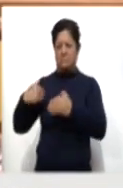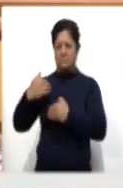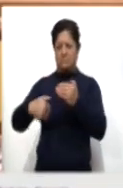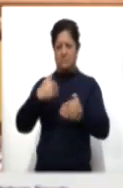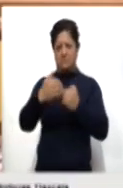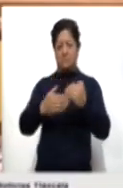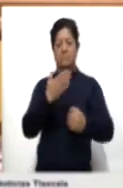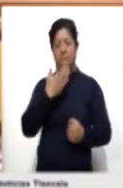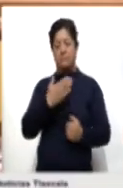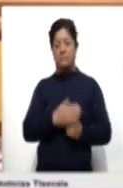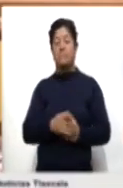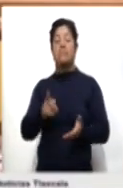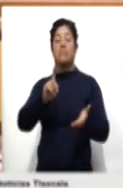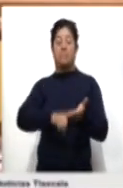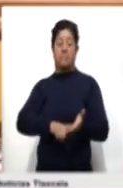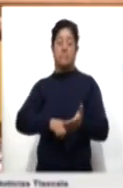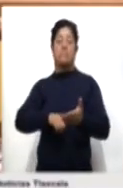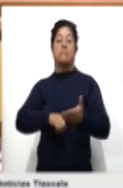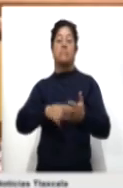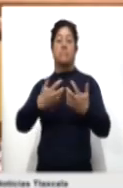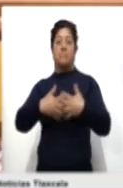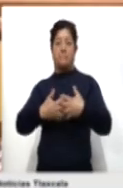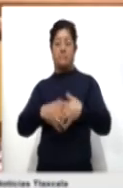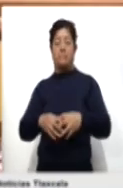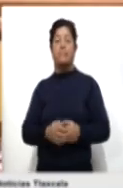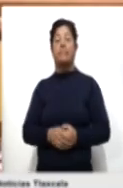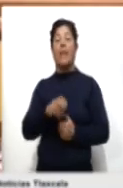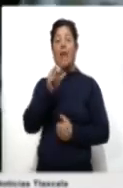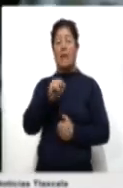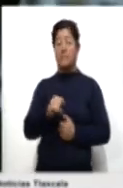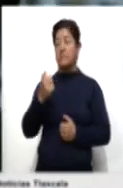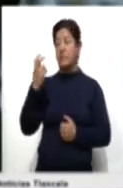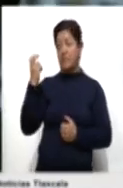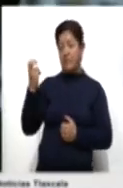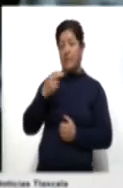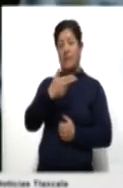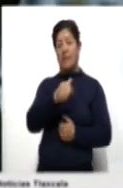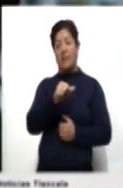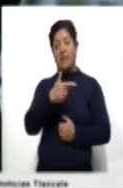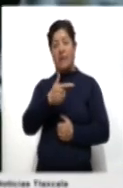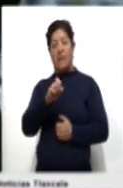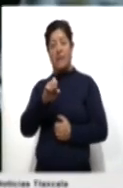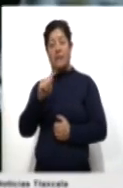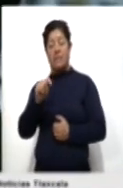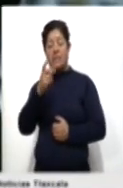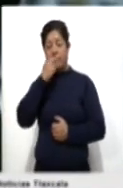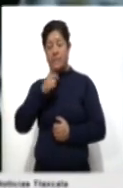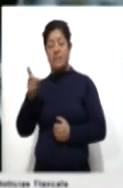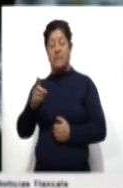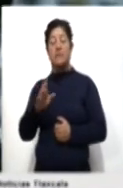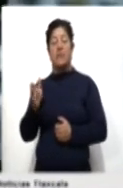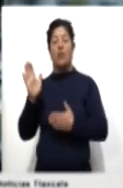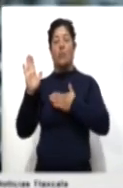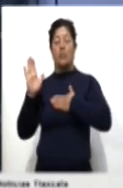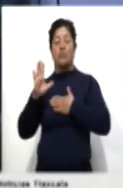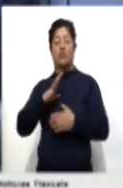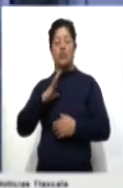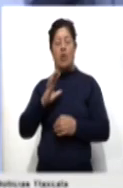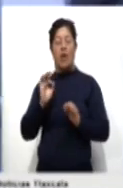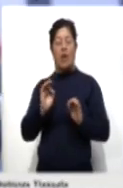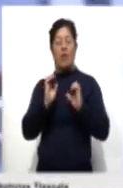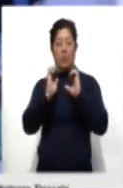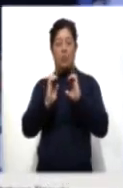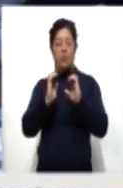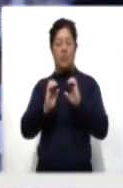Con estas acciones, Marcos del Rosario Haggett puntualizó que la Canacintra asume el compromiso de proteger la